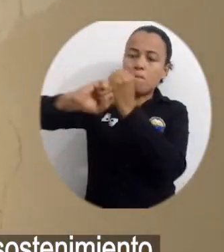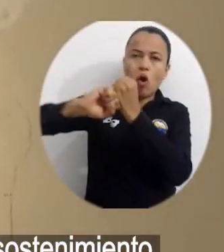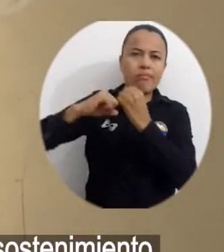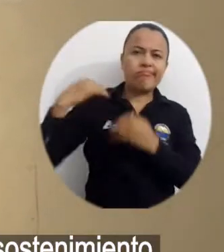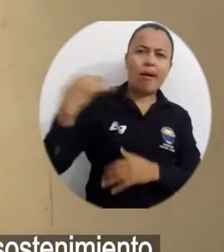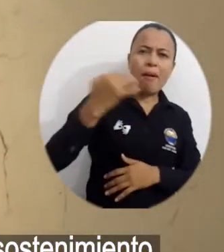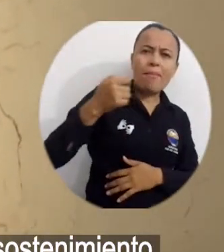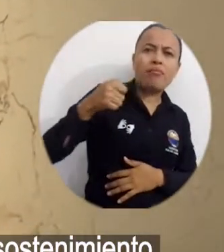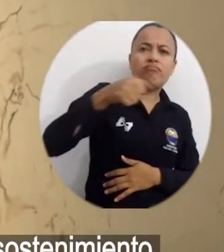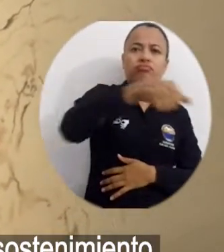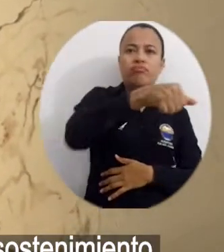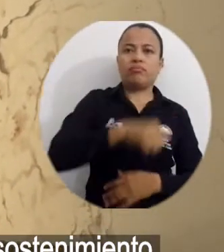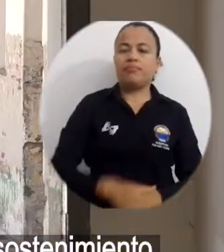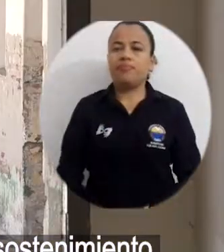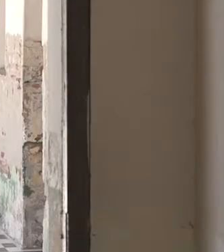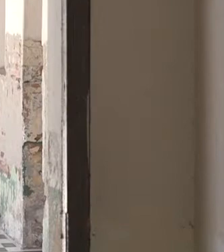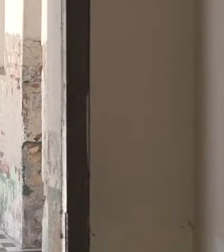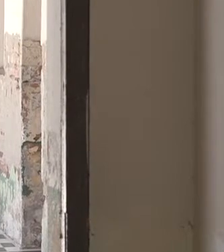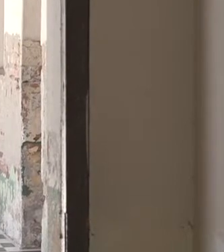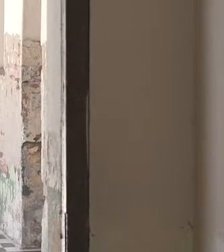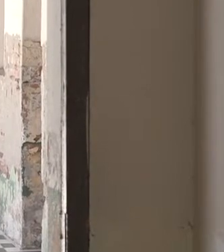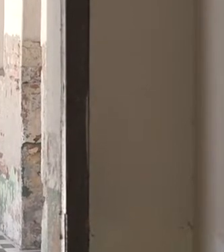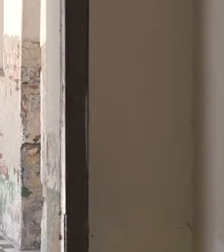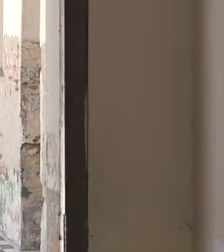estén aportando al sostenimiento del ancianato.